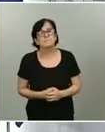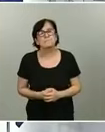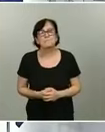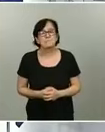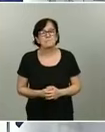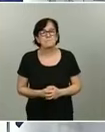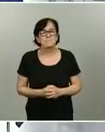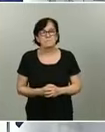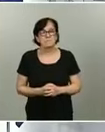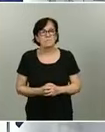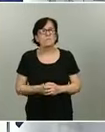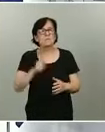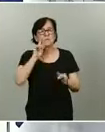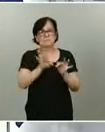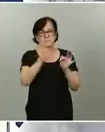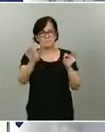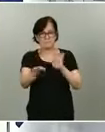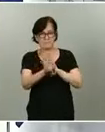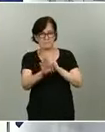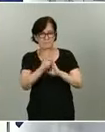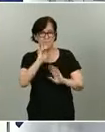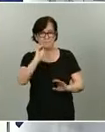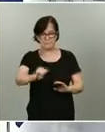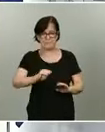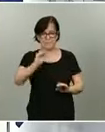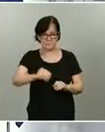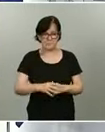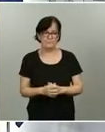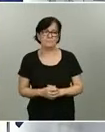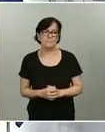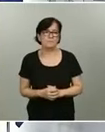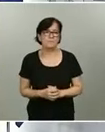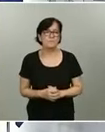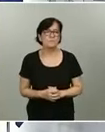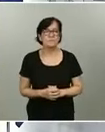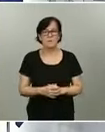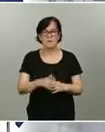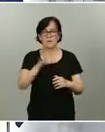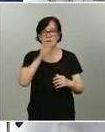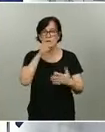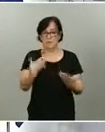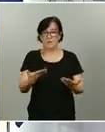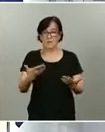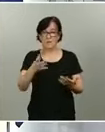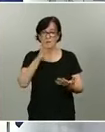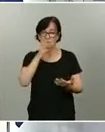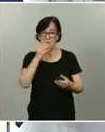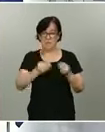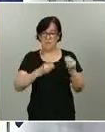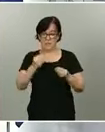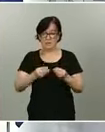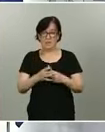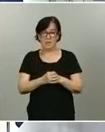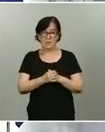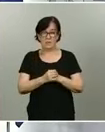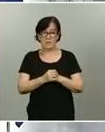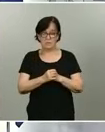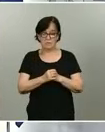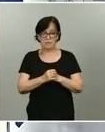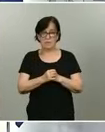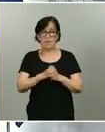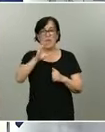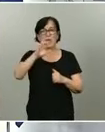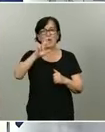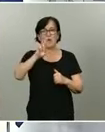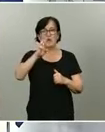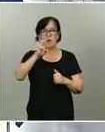Seguimos con las preguntas. En concreto, esta que le formula Europa Press. ¿Cree que